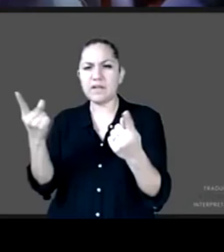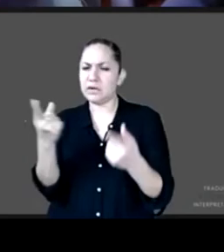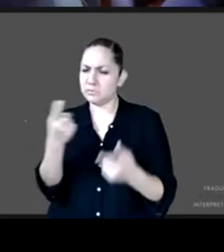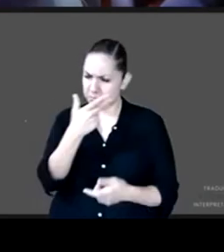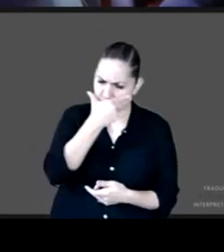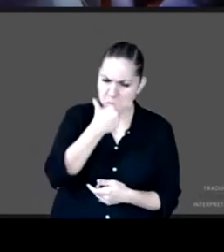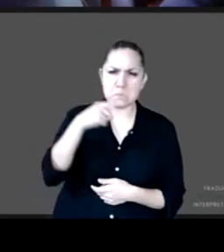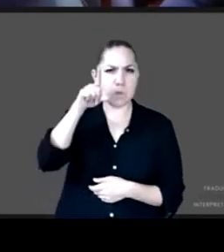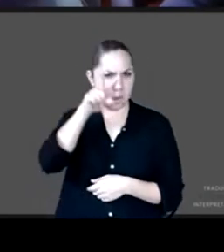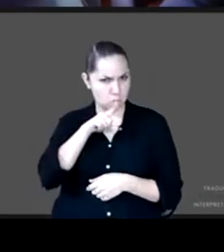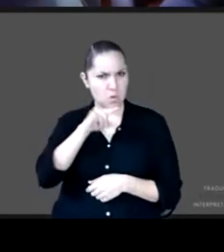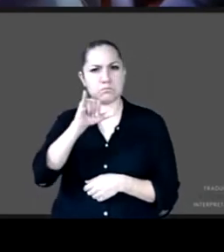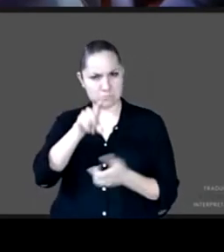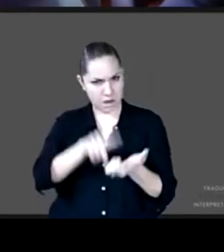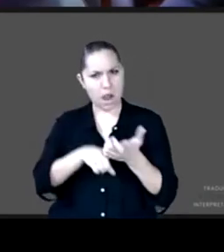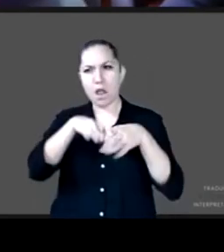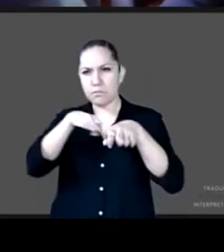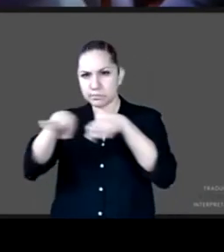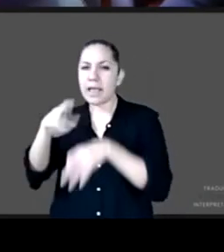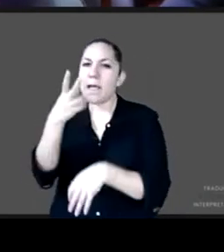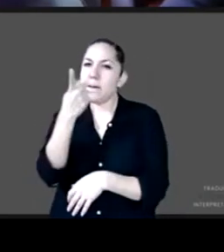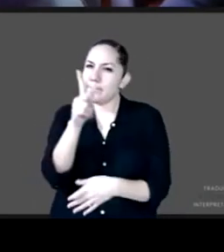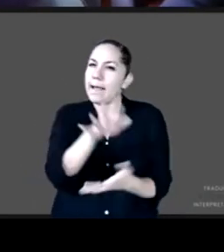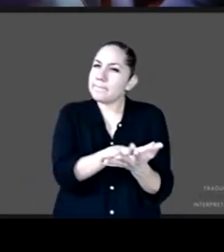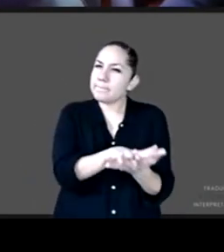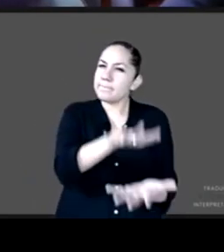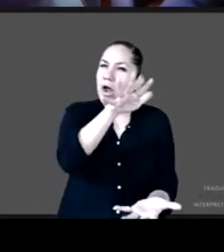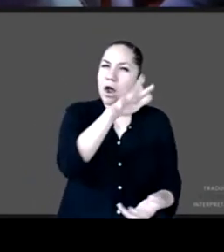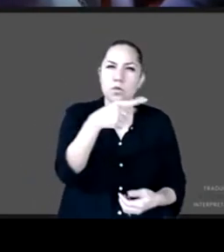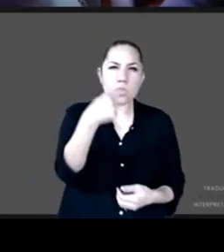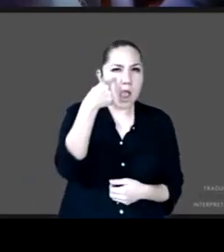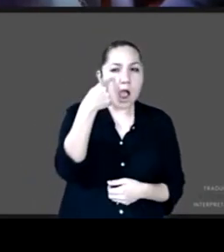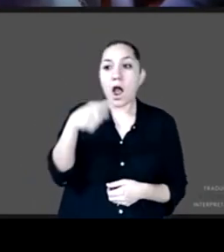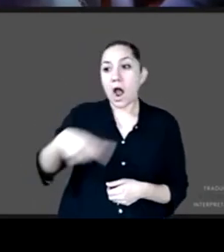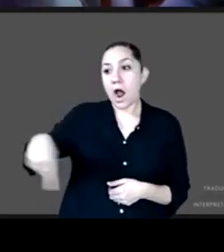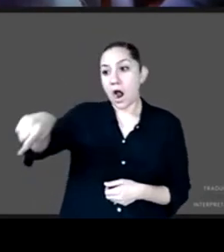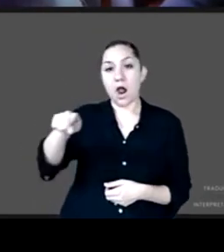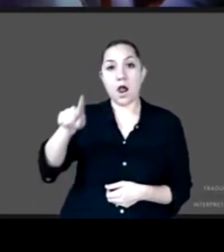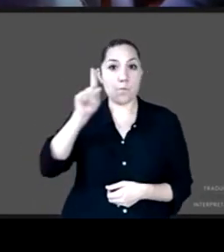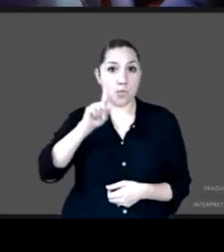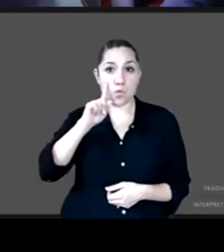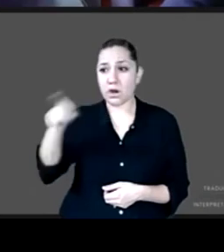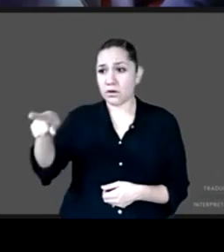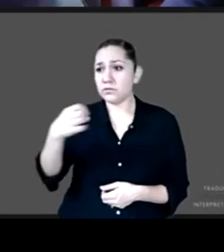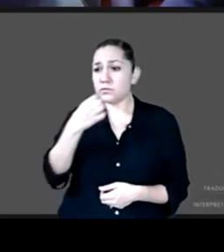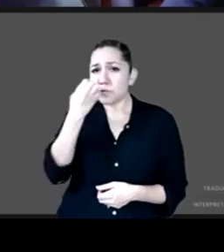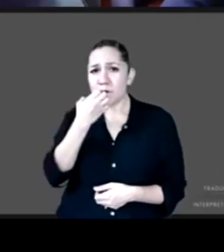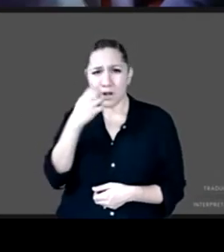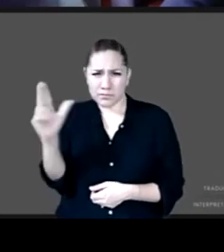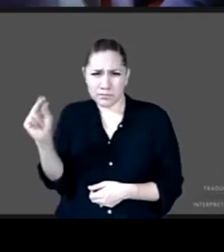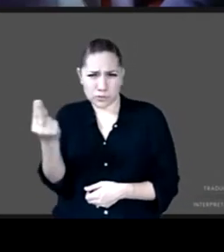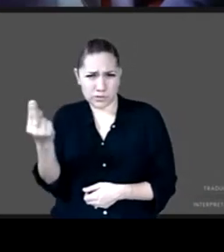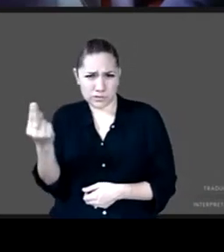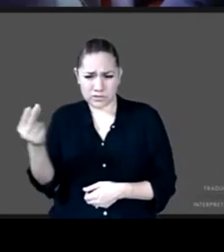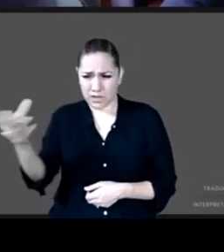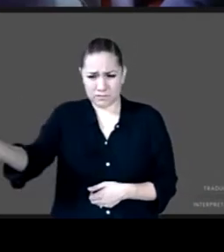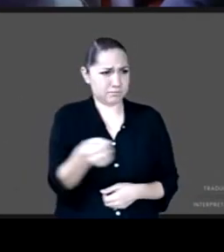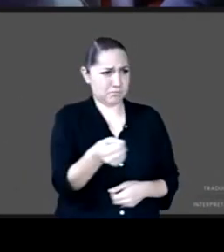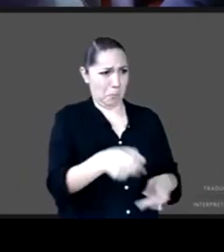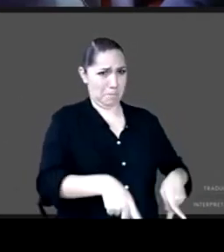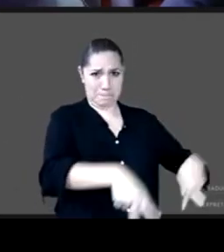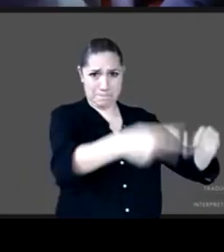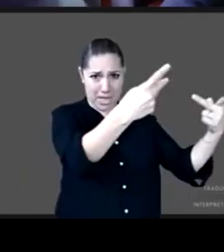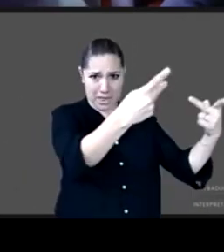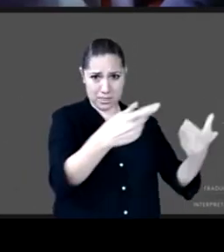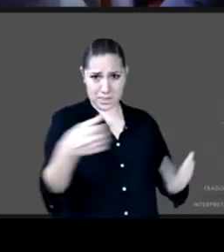general, sí son sacadas de la escuela, muchas veces son vendidas, son forzadas a estar trabajando en la cocina, en la